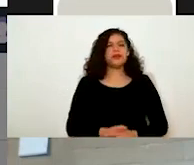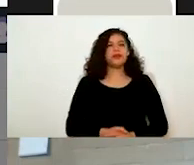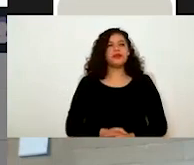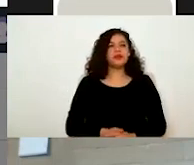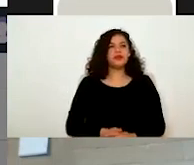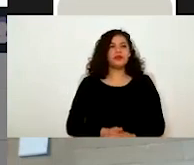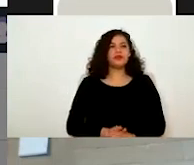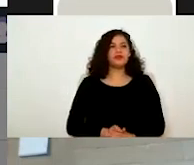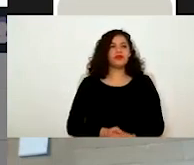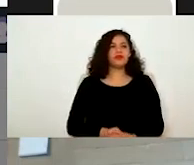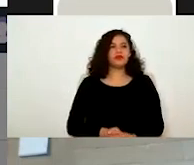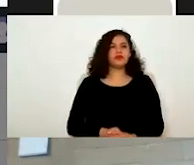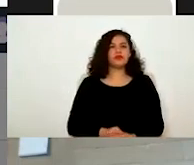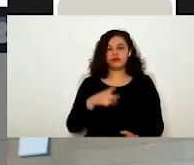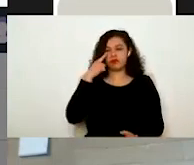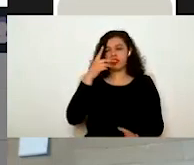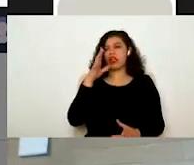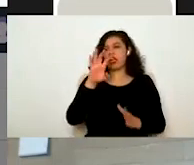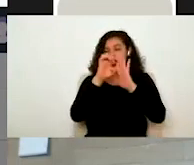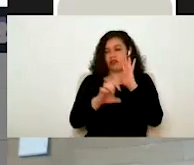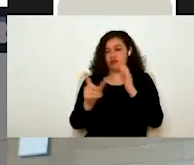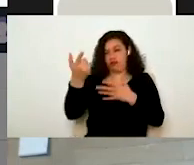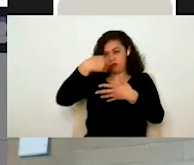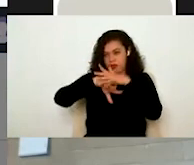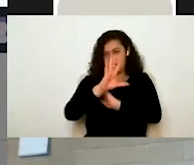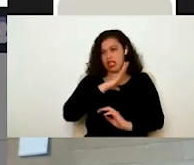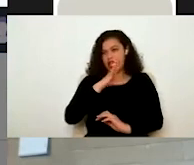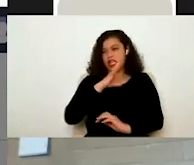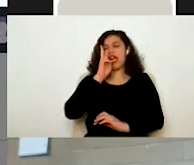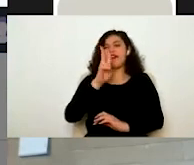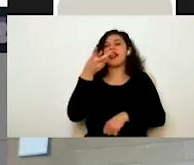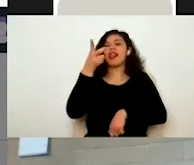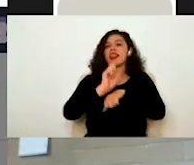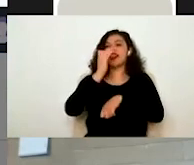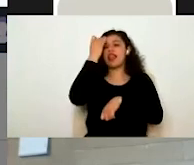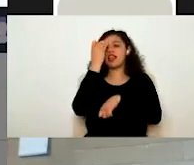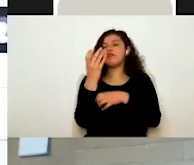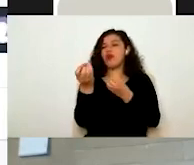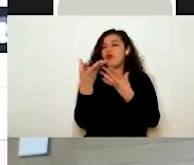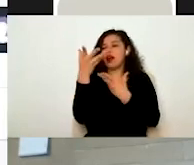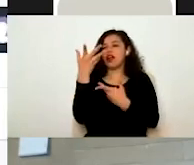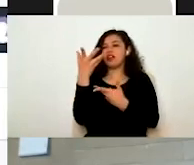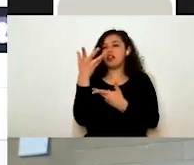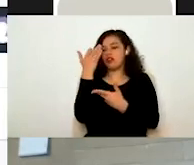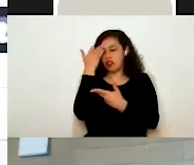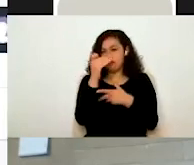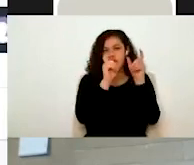les aparece cero. Pero en un ejemplo en el que ustedes ingresen, pues ya aquí les aparecerá los días en proceso que llevan cada una de las etapas, ¿no?